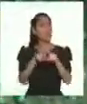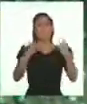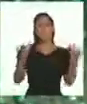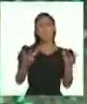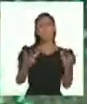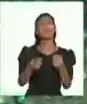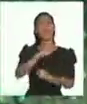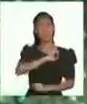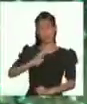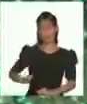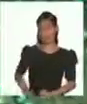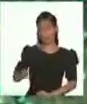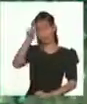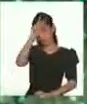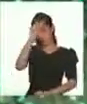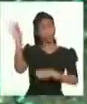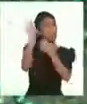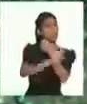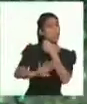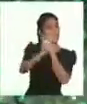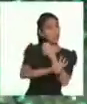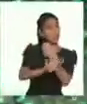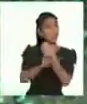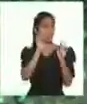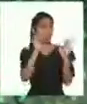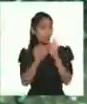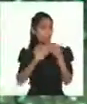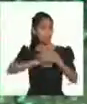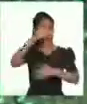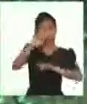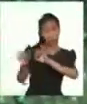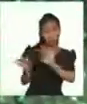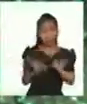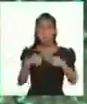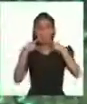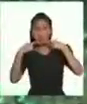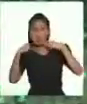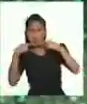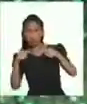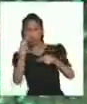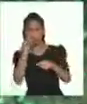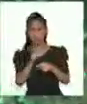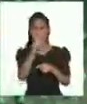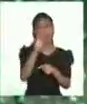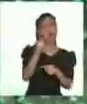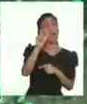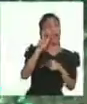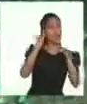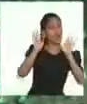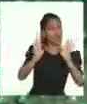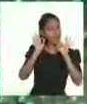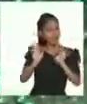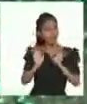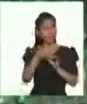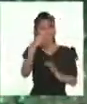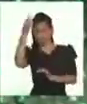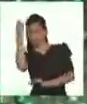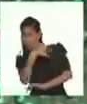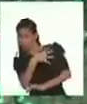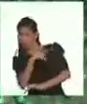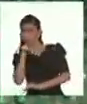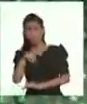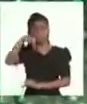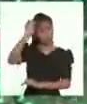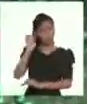Estado peruano nos protege a través de algunos medios, como la plataforma virtual AlertaContraElRacismo.pe, donde podemos